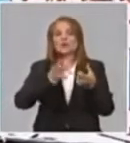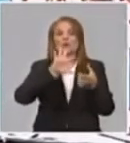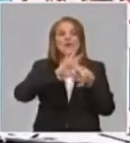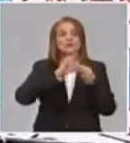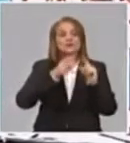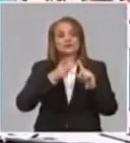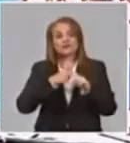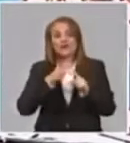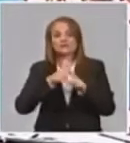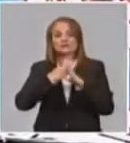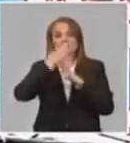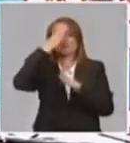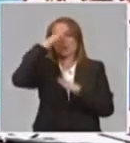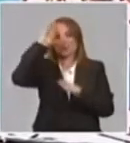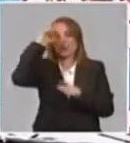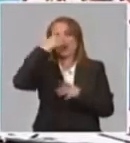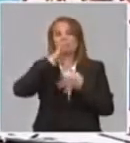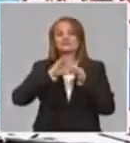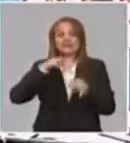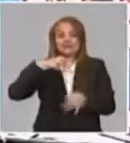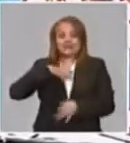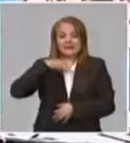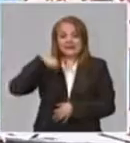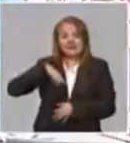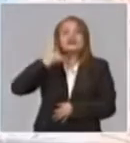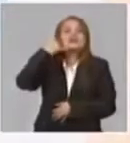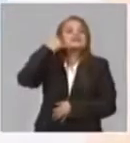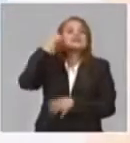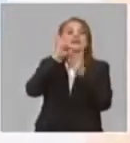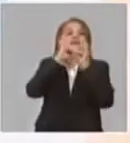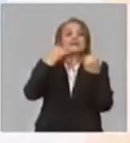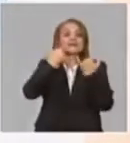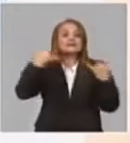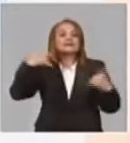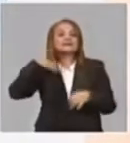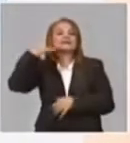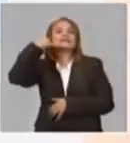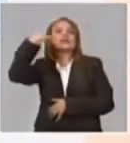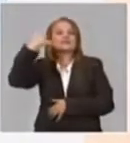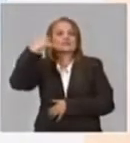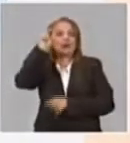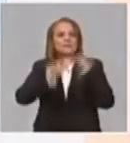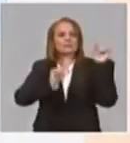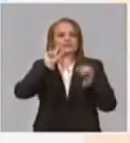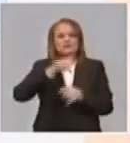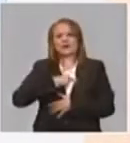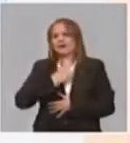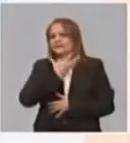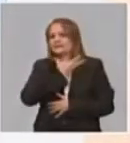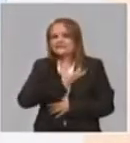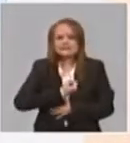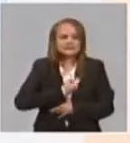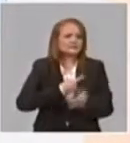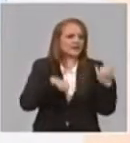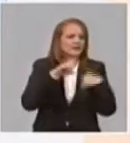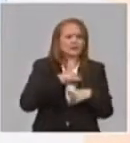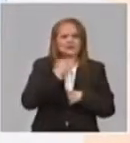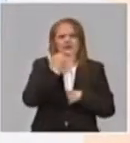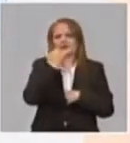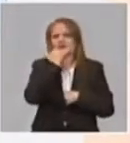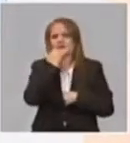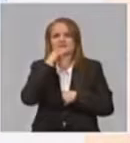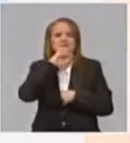Artemisa, que tienen una línea telefónica, donde las personas pueden llamar cuando sienten agobio, cuando tienen alguna problemática,